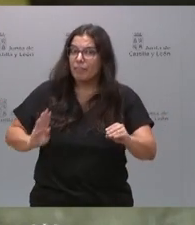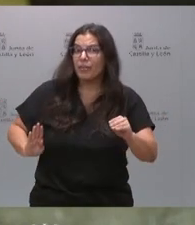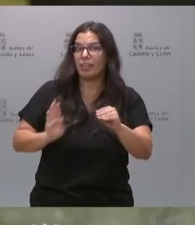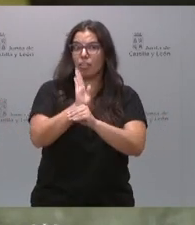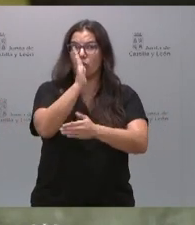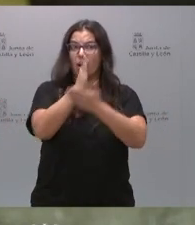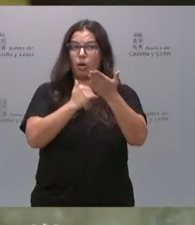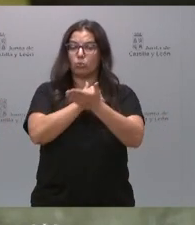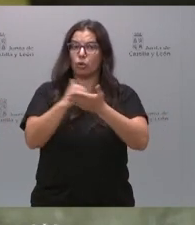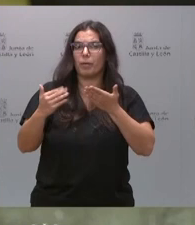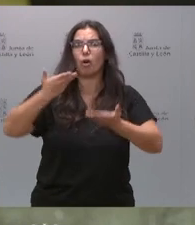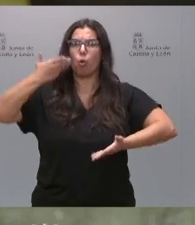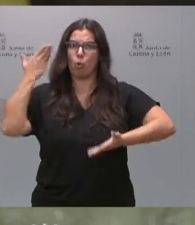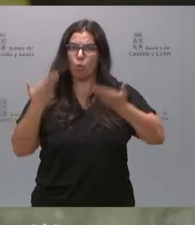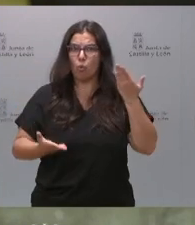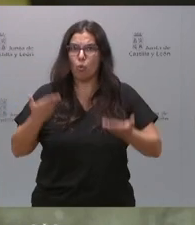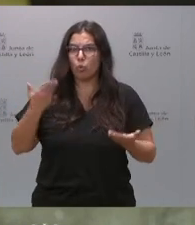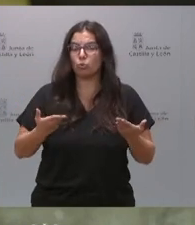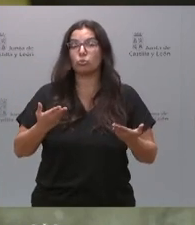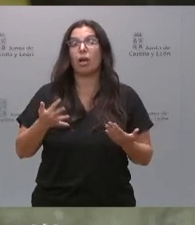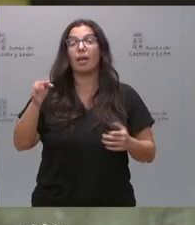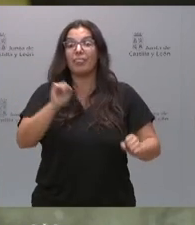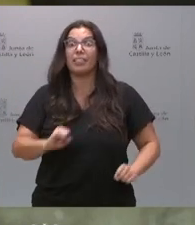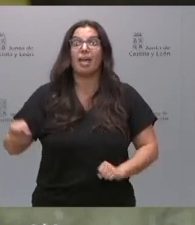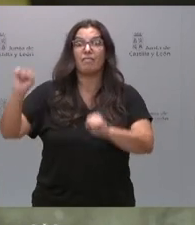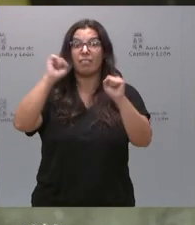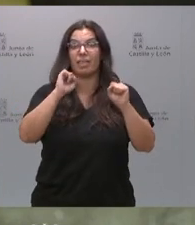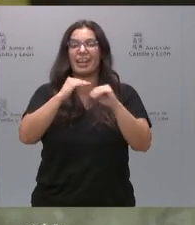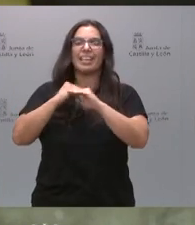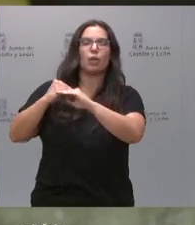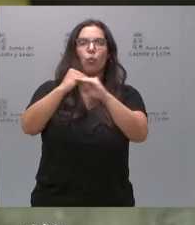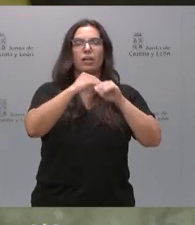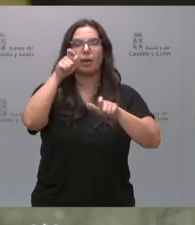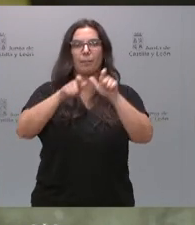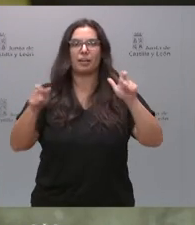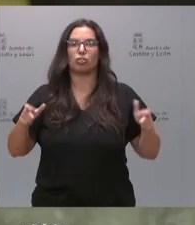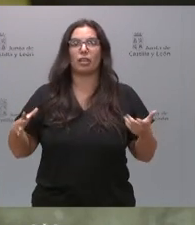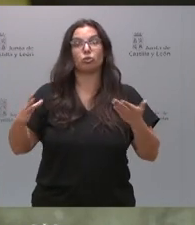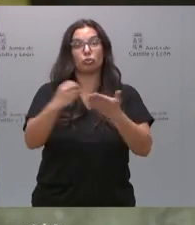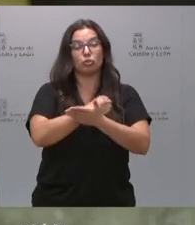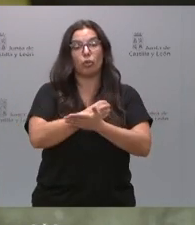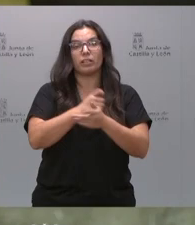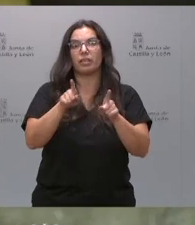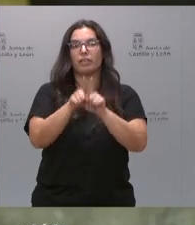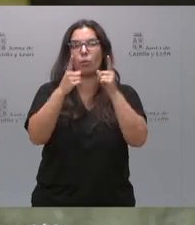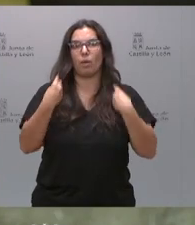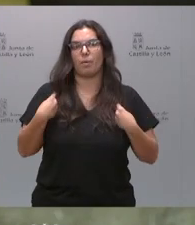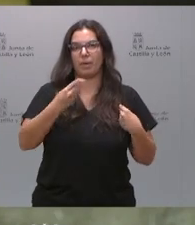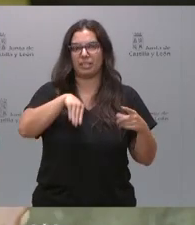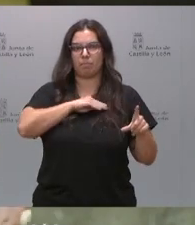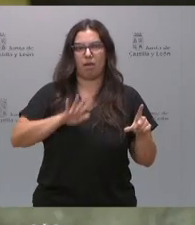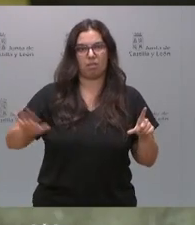autonómica justa y defender la igualdad de todas las personas en todo el territorio de nuestro país.